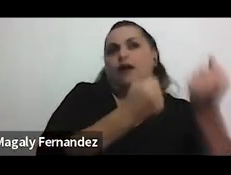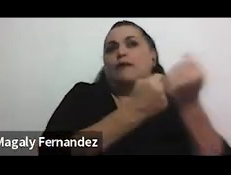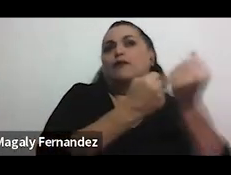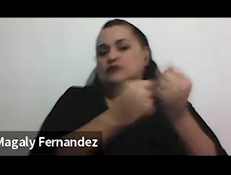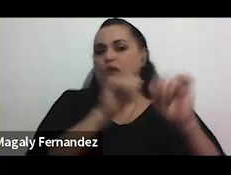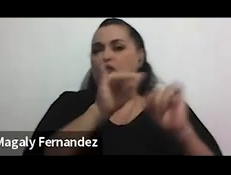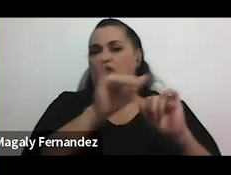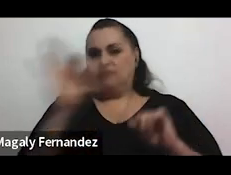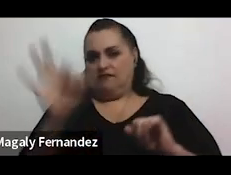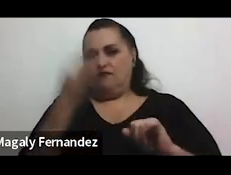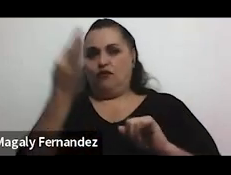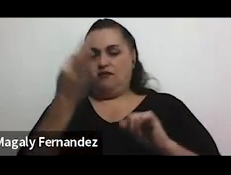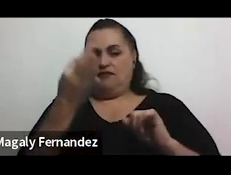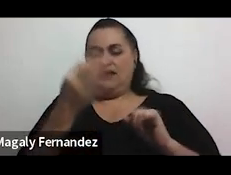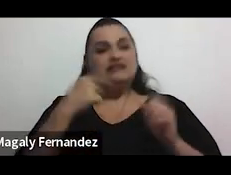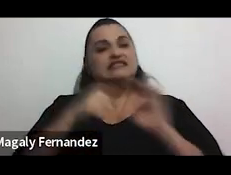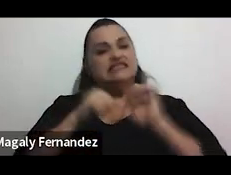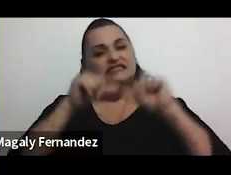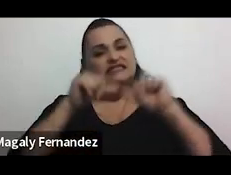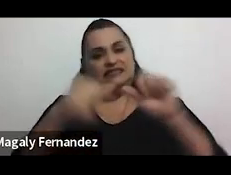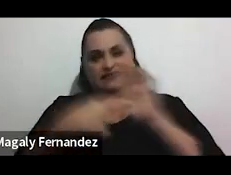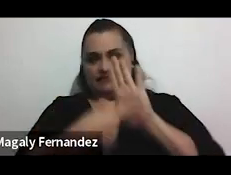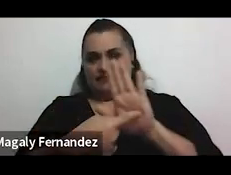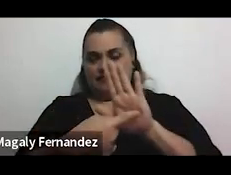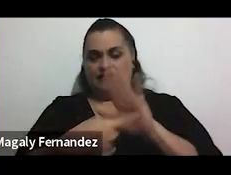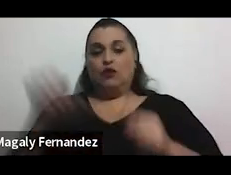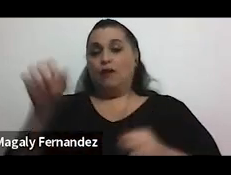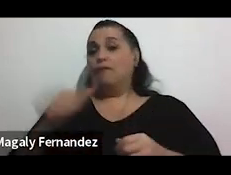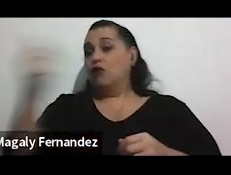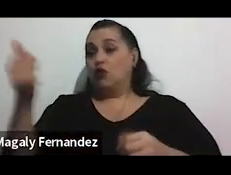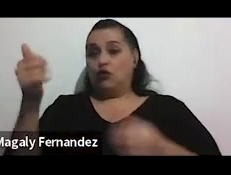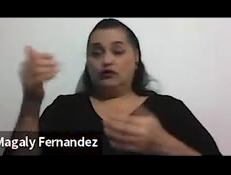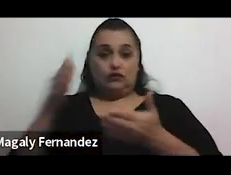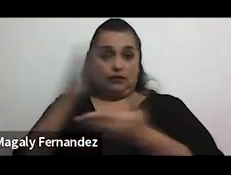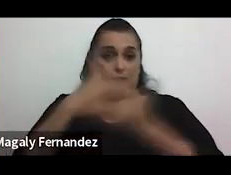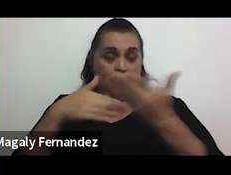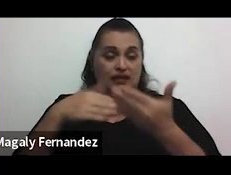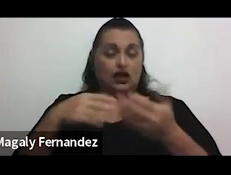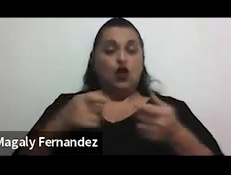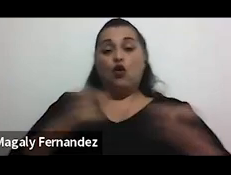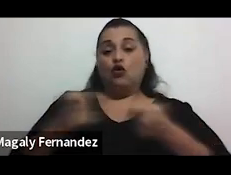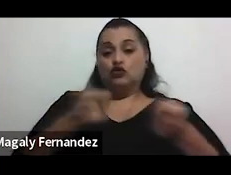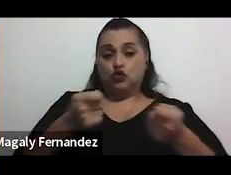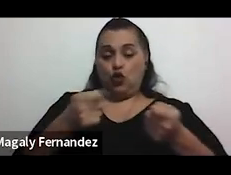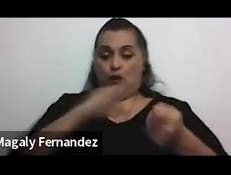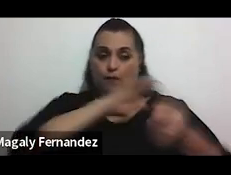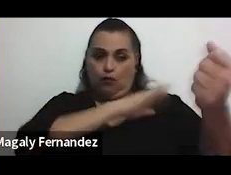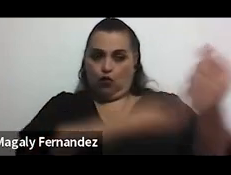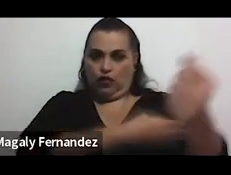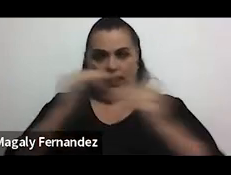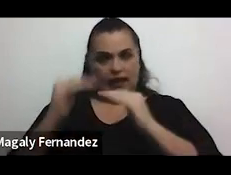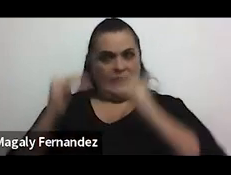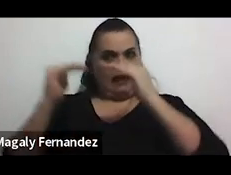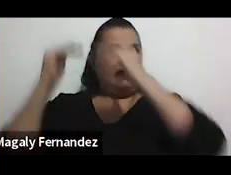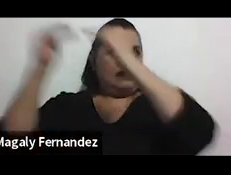se siga manifestando. Por otro lado, también el control de poder y jerarquía, en el sentido de que la cultura patriarcal